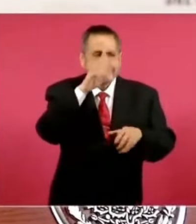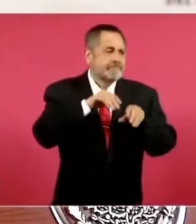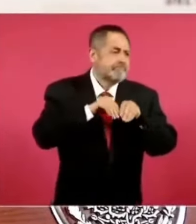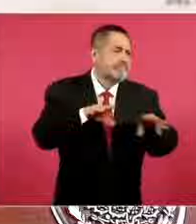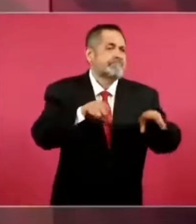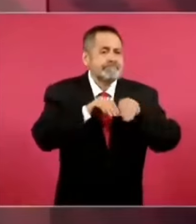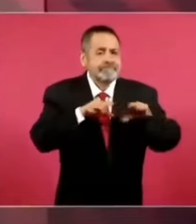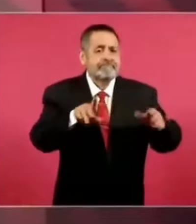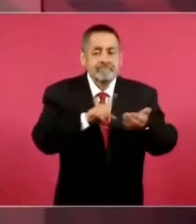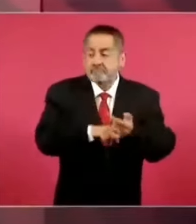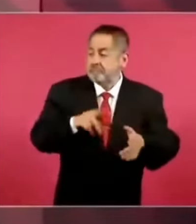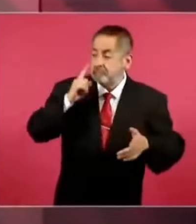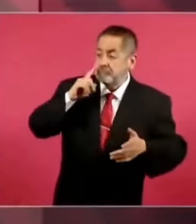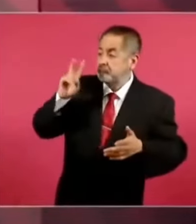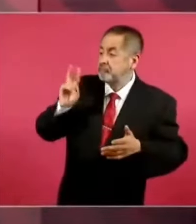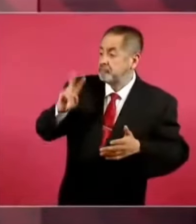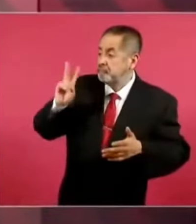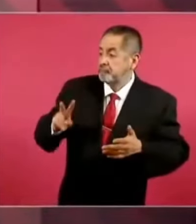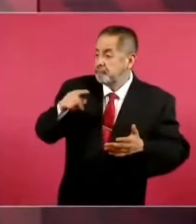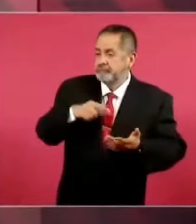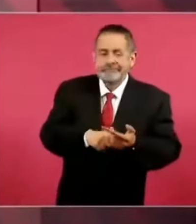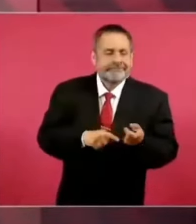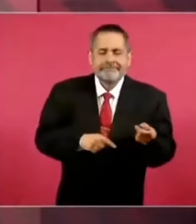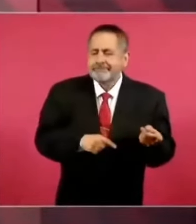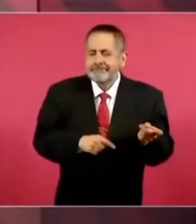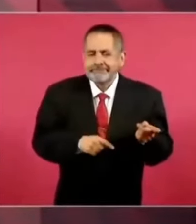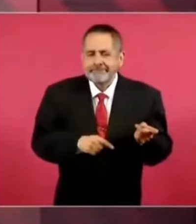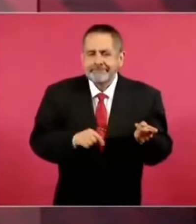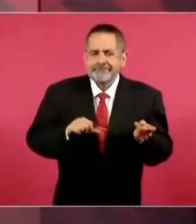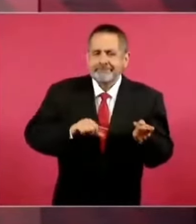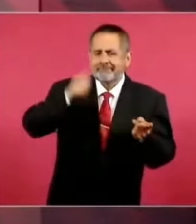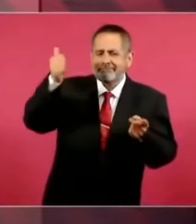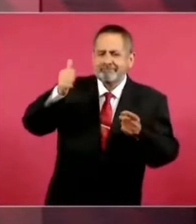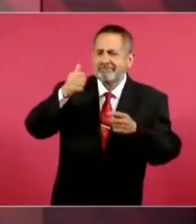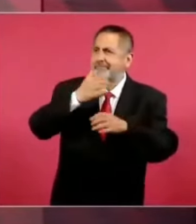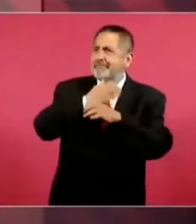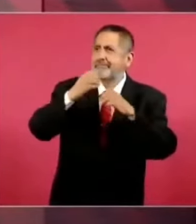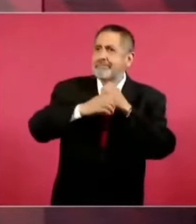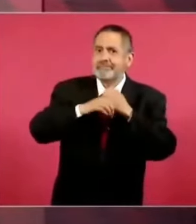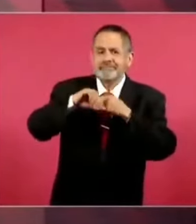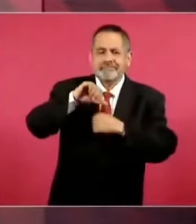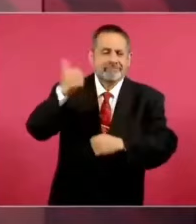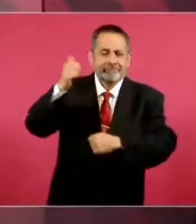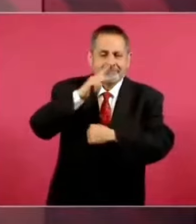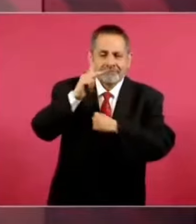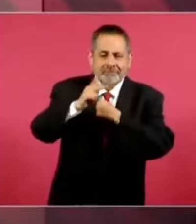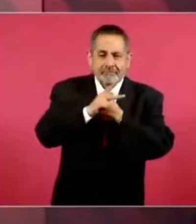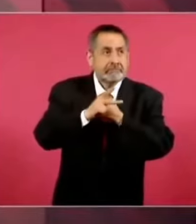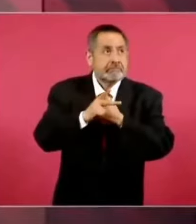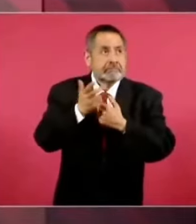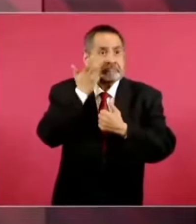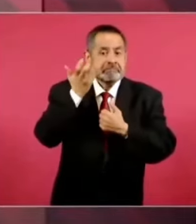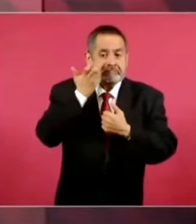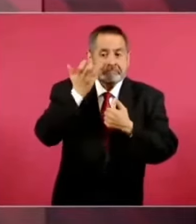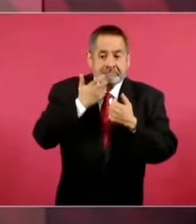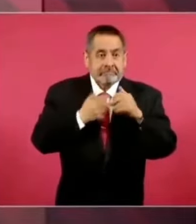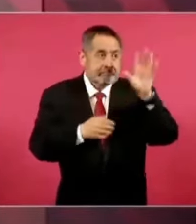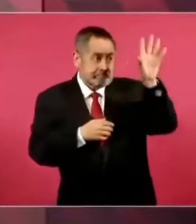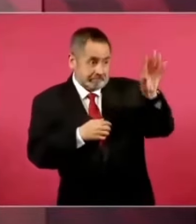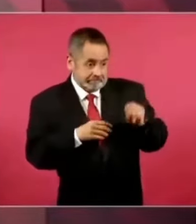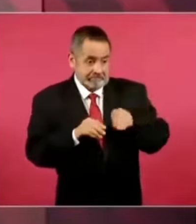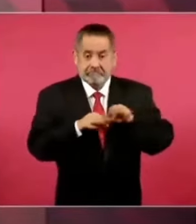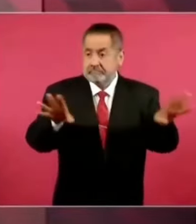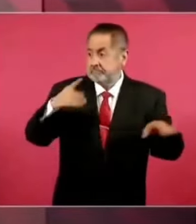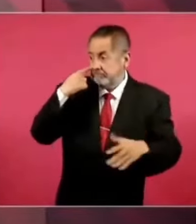de otros países en redes sociales y de inmediato